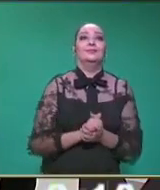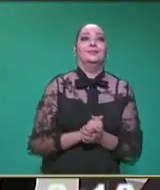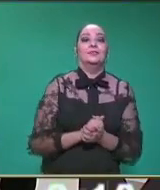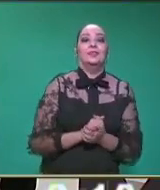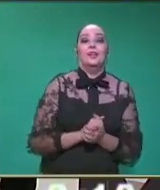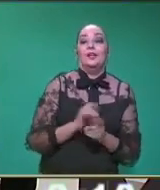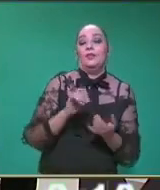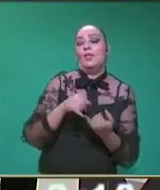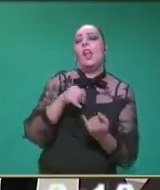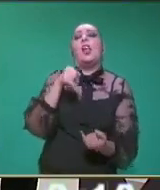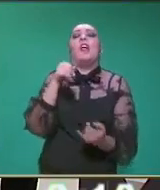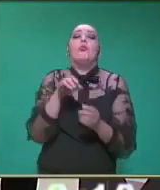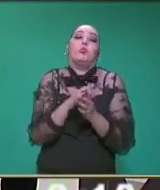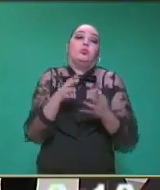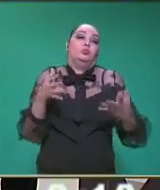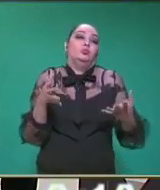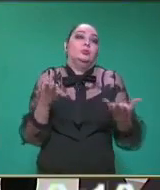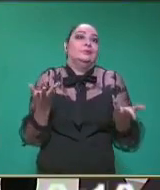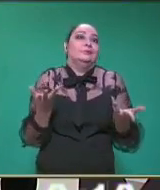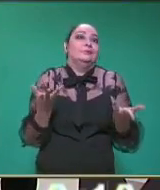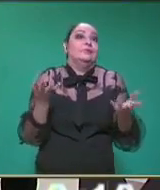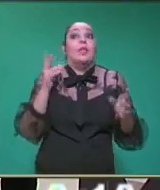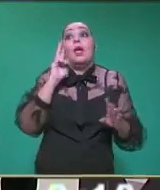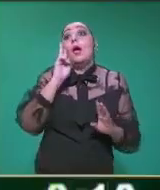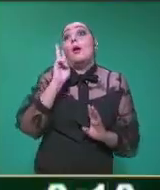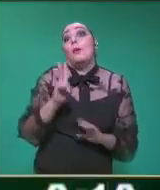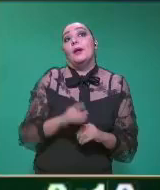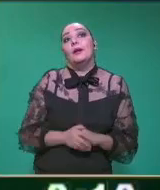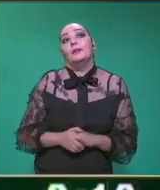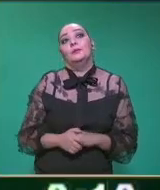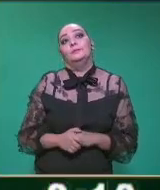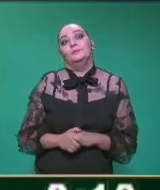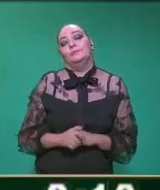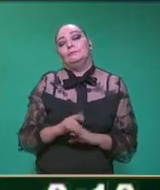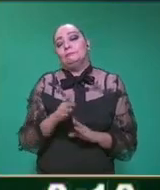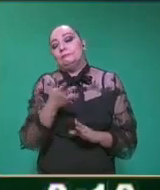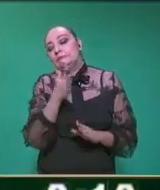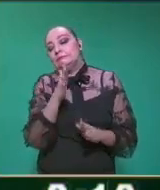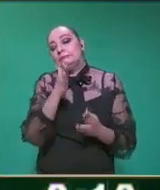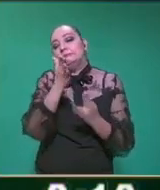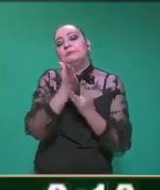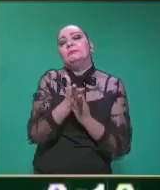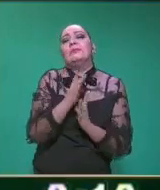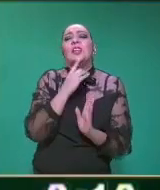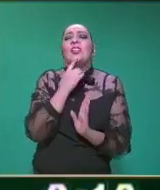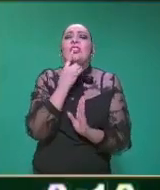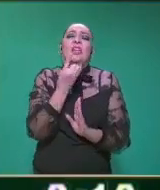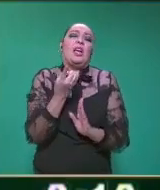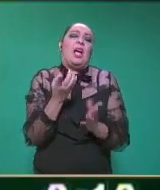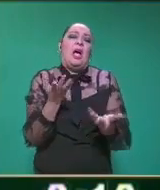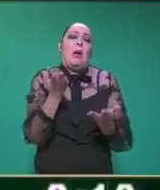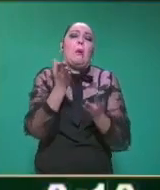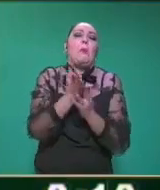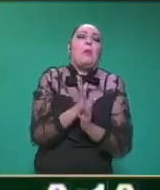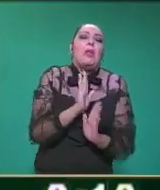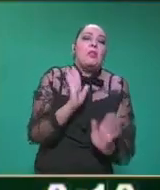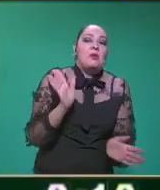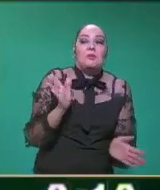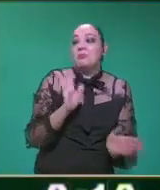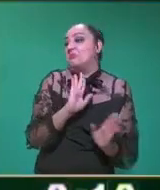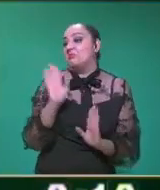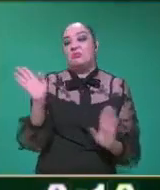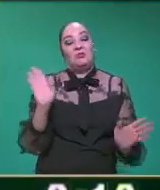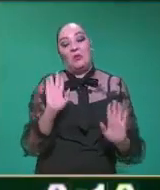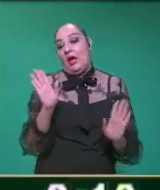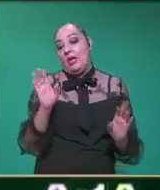¿Es delgada o es robusta? A ver, niños. Yo la veo entre en medio. No hay uno que sea en medio, maestra. No hay uno